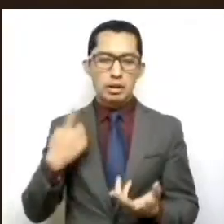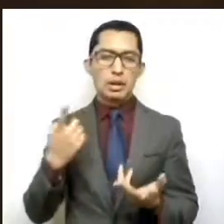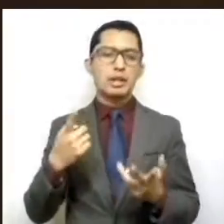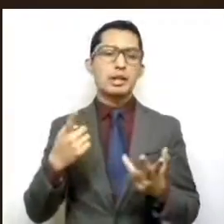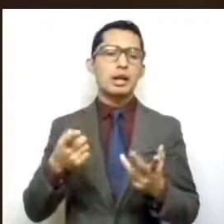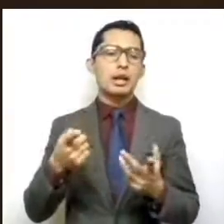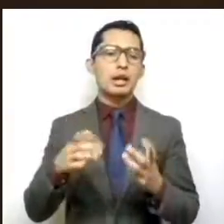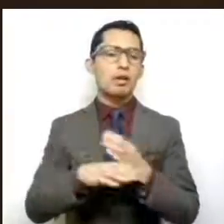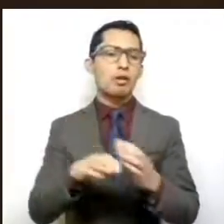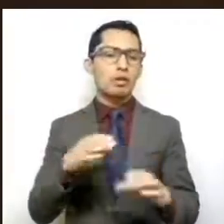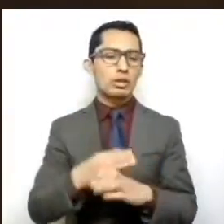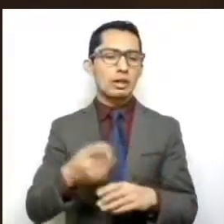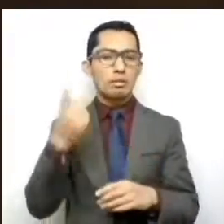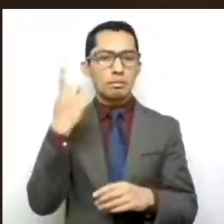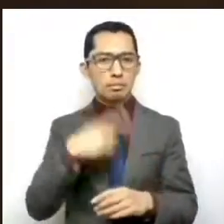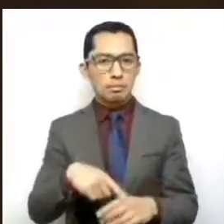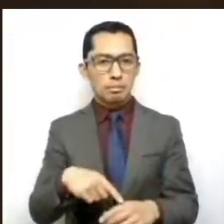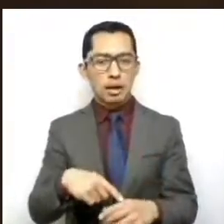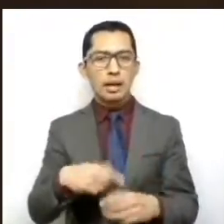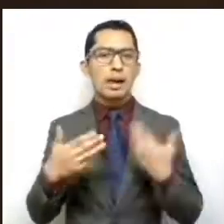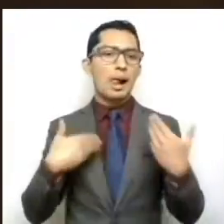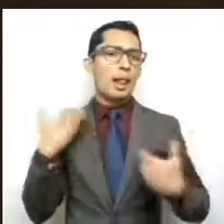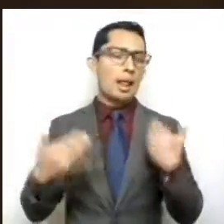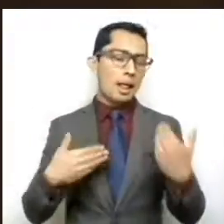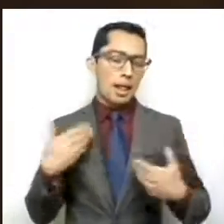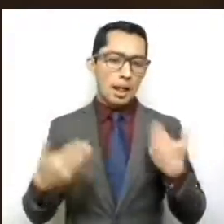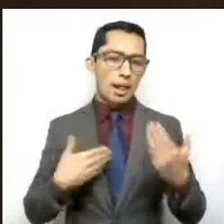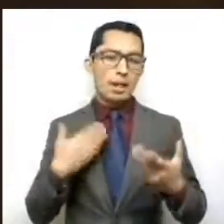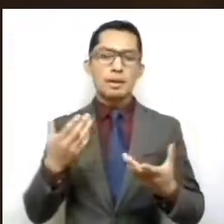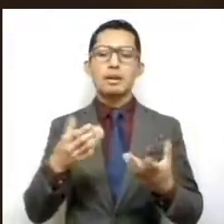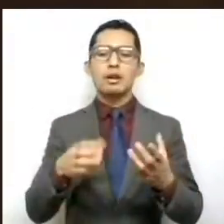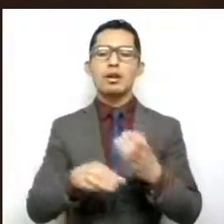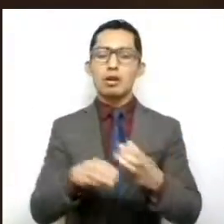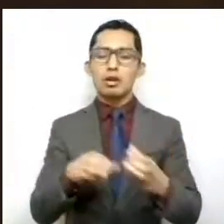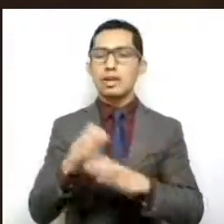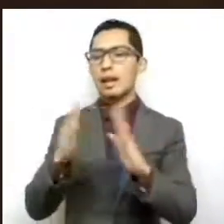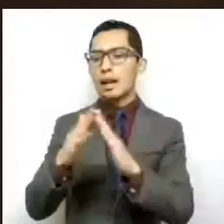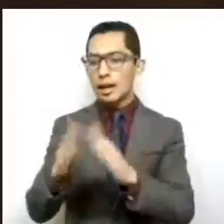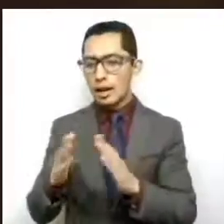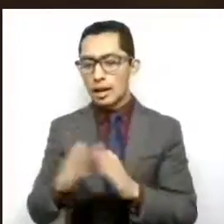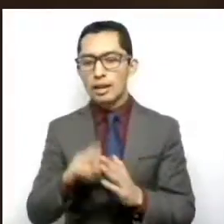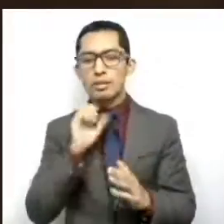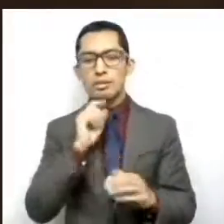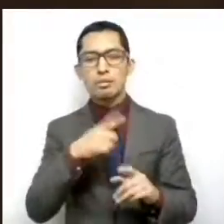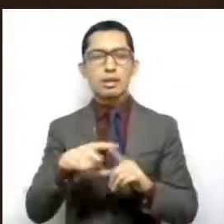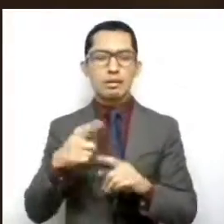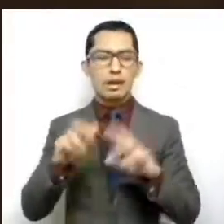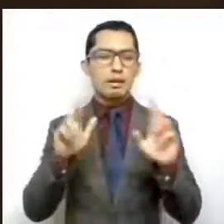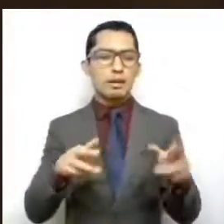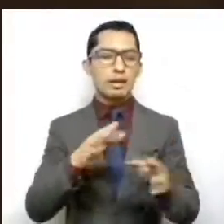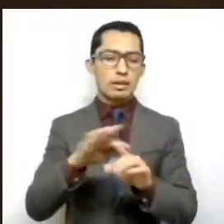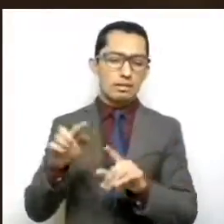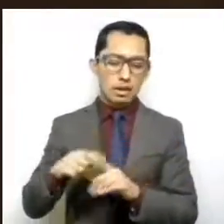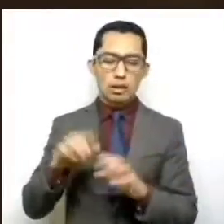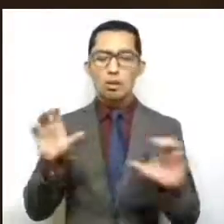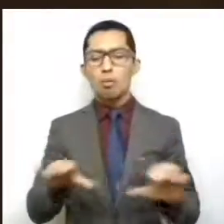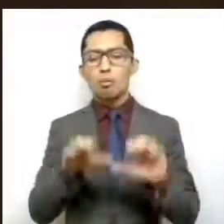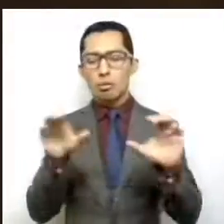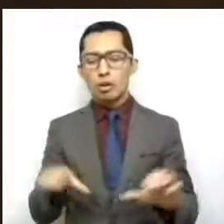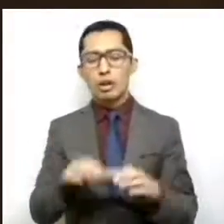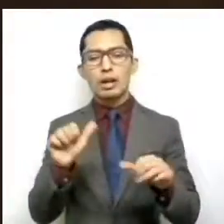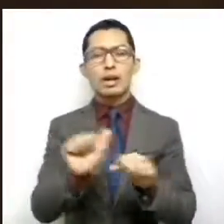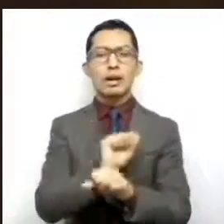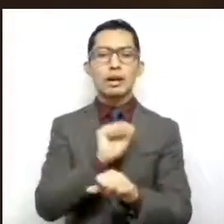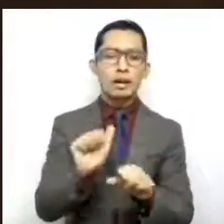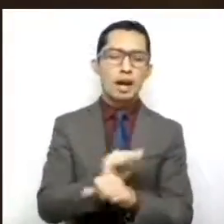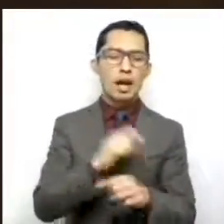esparcimiento, electrodomésticos, menores y aparatos de línea blanca, computadoras y automóviles,